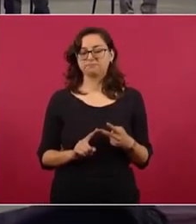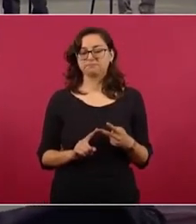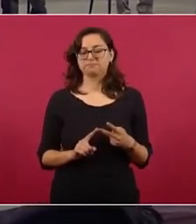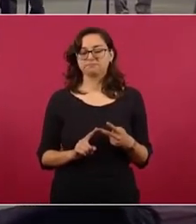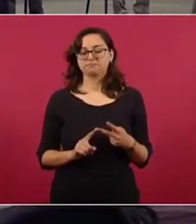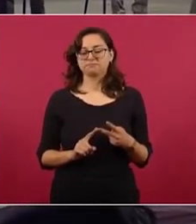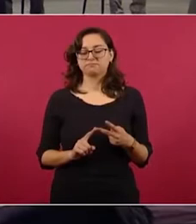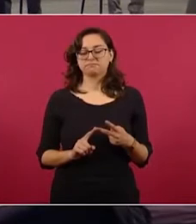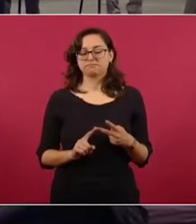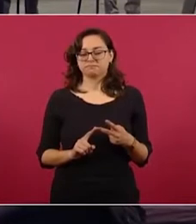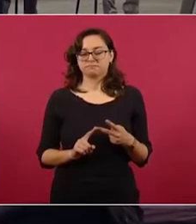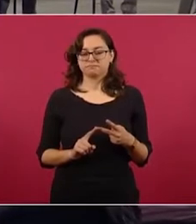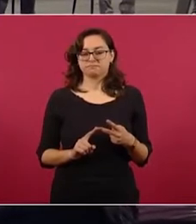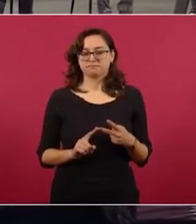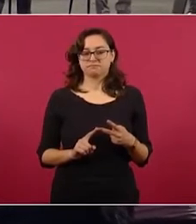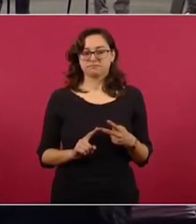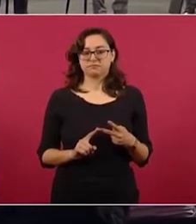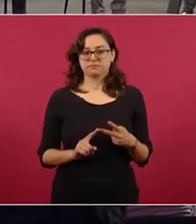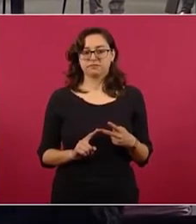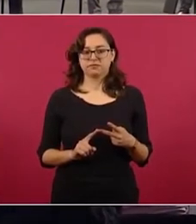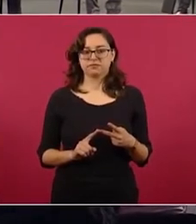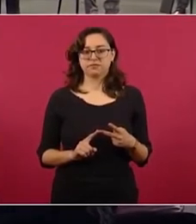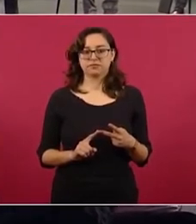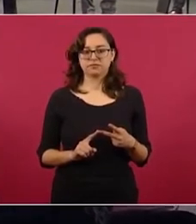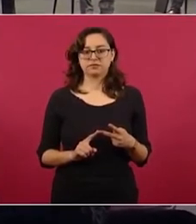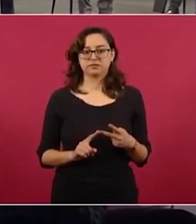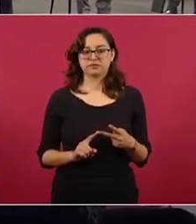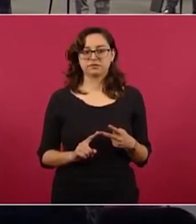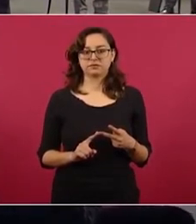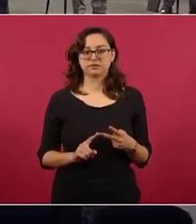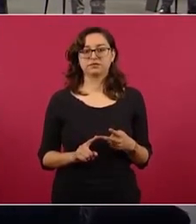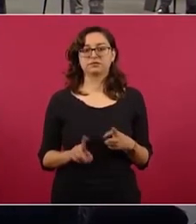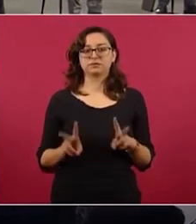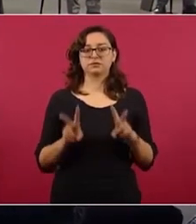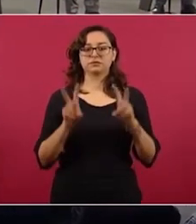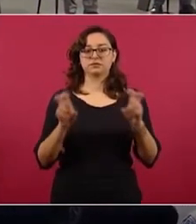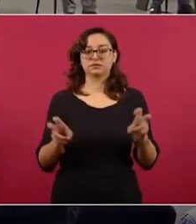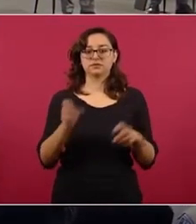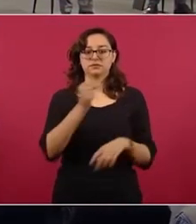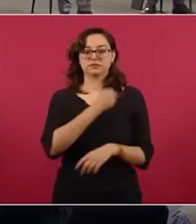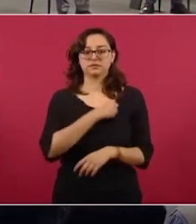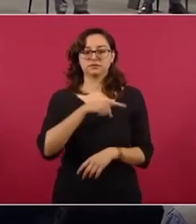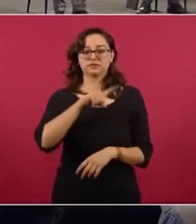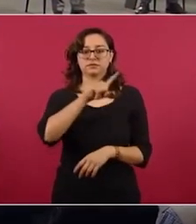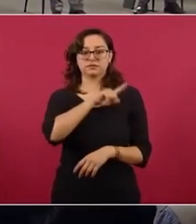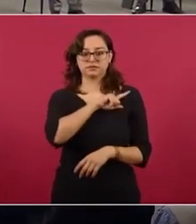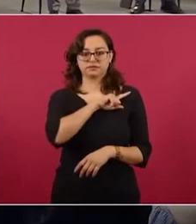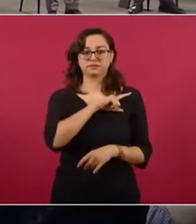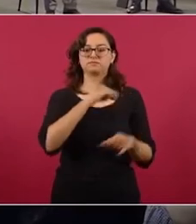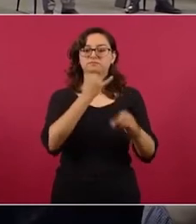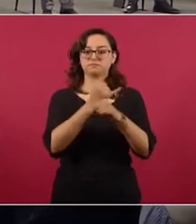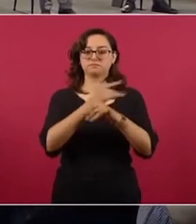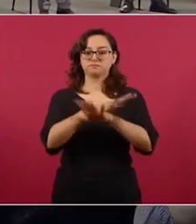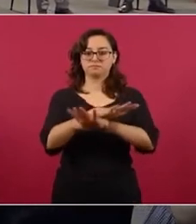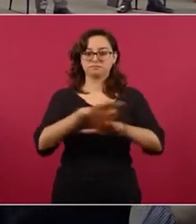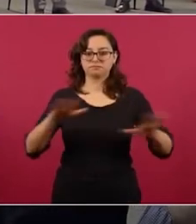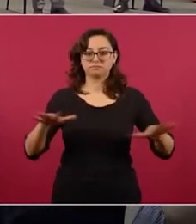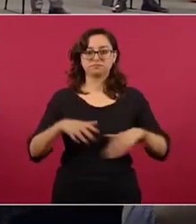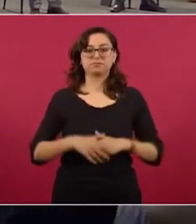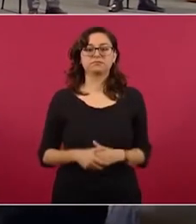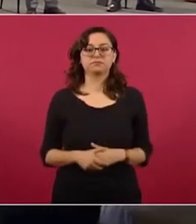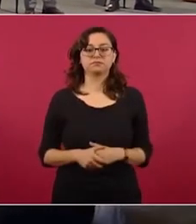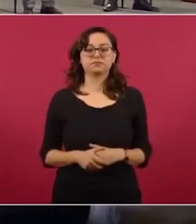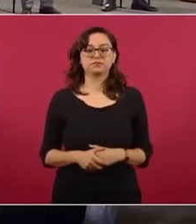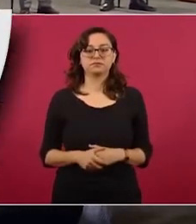acerca de la información sobre salud del día de hoy. En primer lugar,